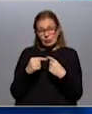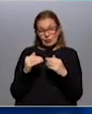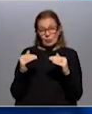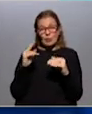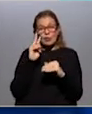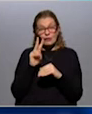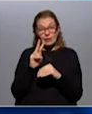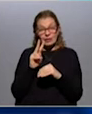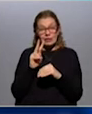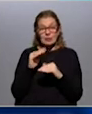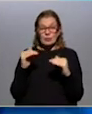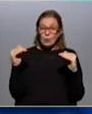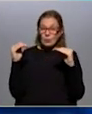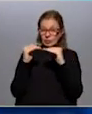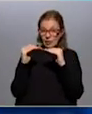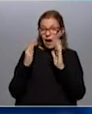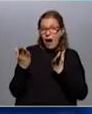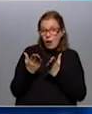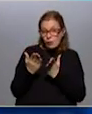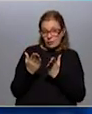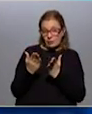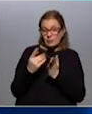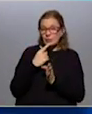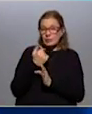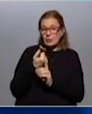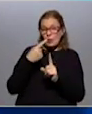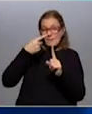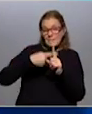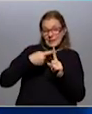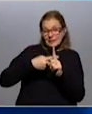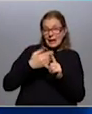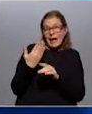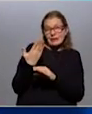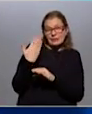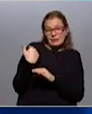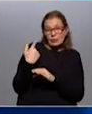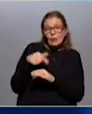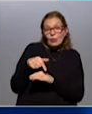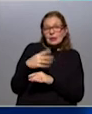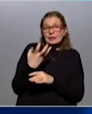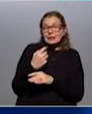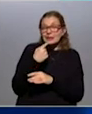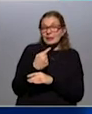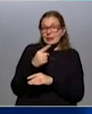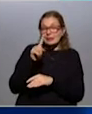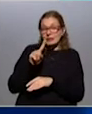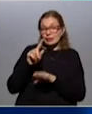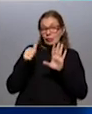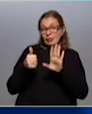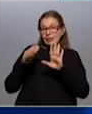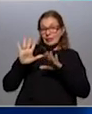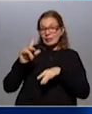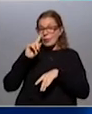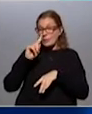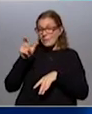lo que se ve ahí en el gráfico, es bastante estable en relación a los niveles que tenía el mes anterior y eso hoy representa cerca de 165.000